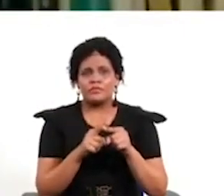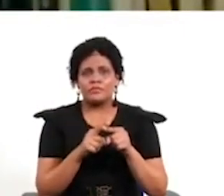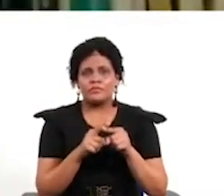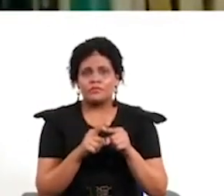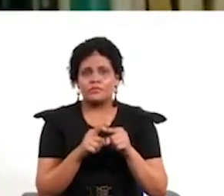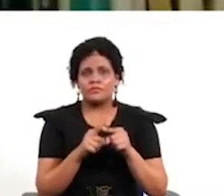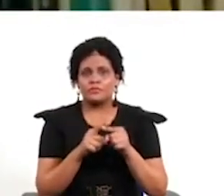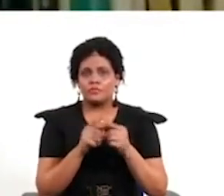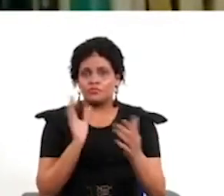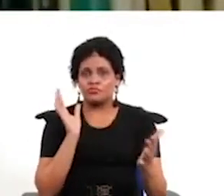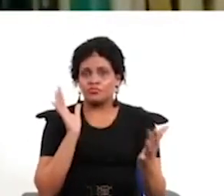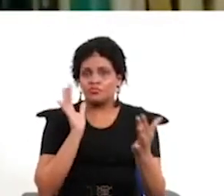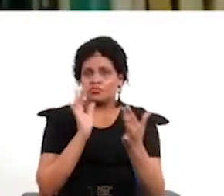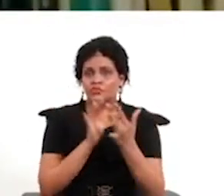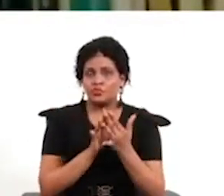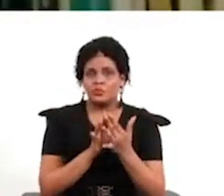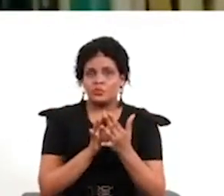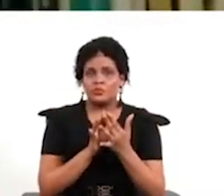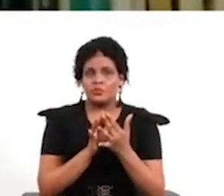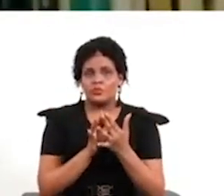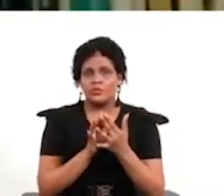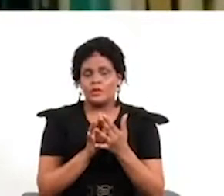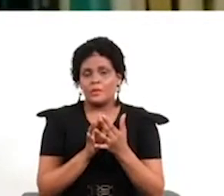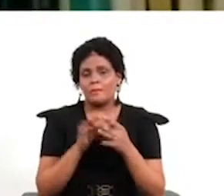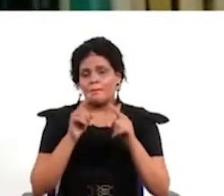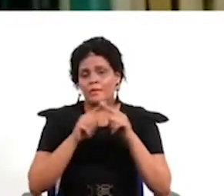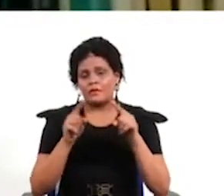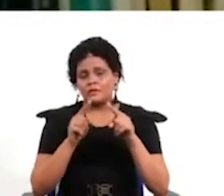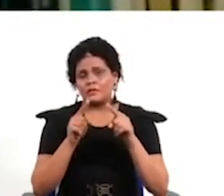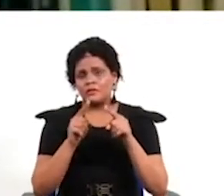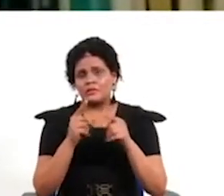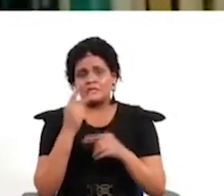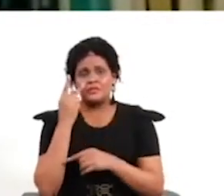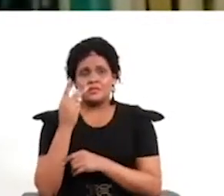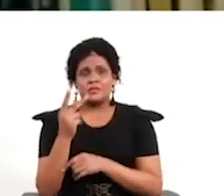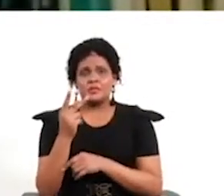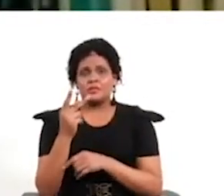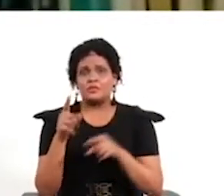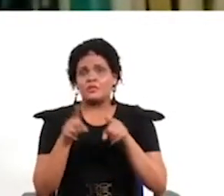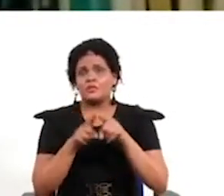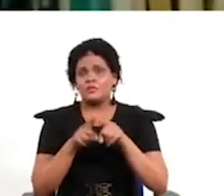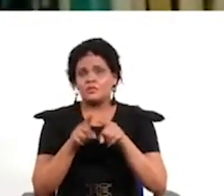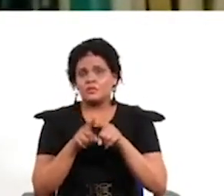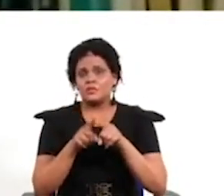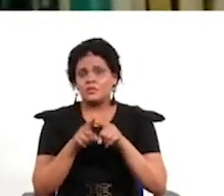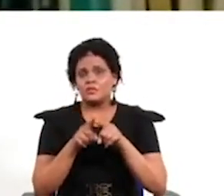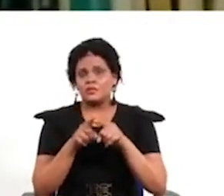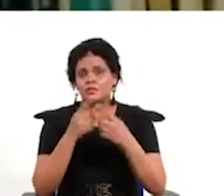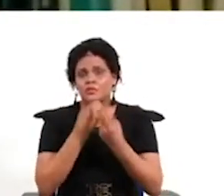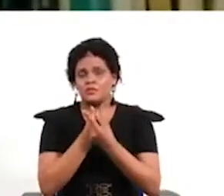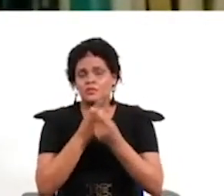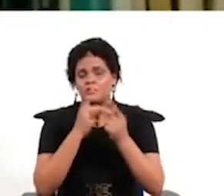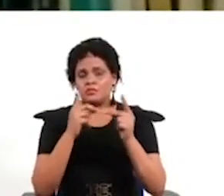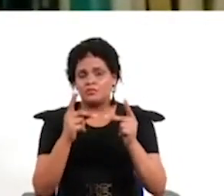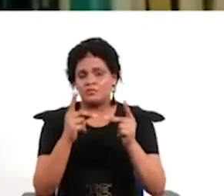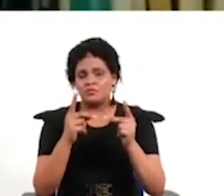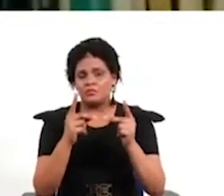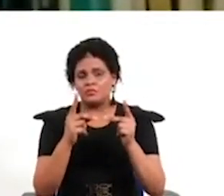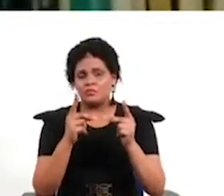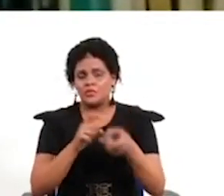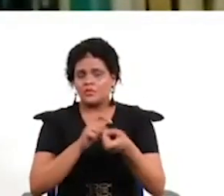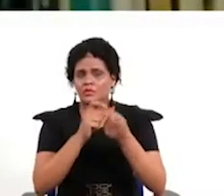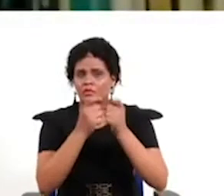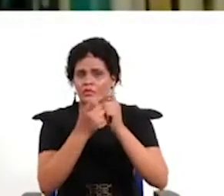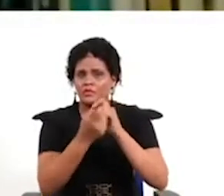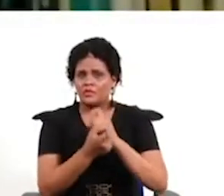durante todo este tiempo y si parecía en 2019 que nadie iba a votar en contra de la reforma constitucional hoy